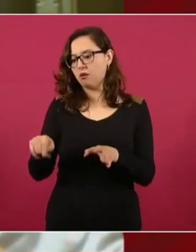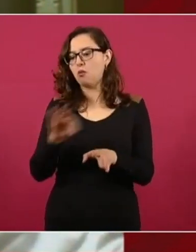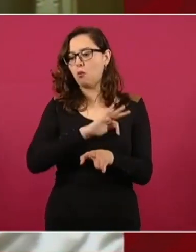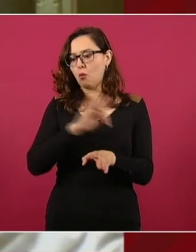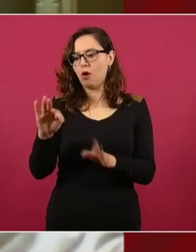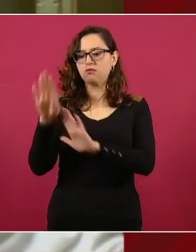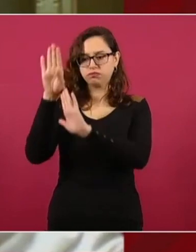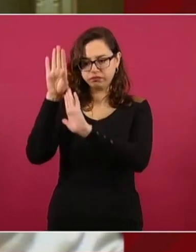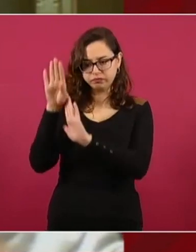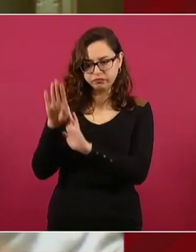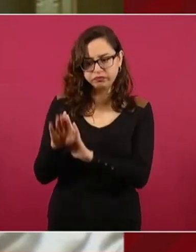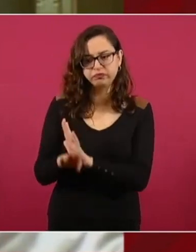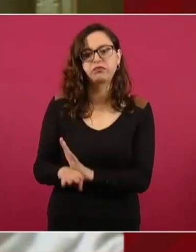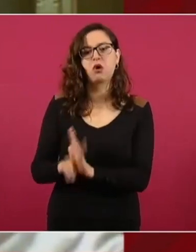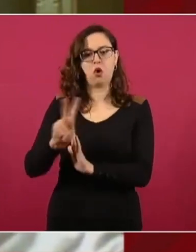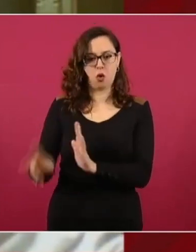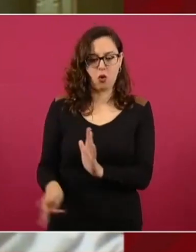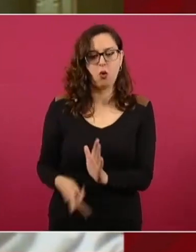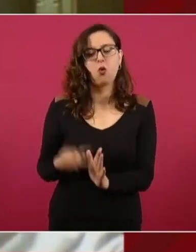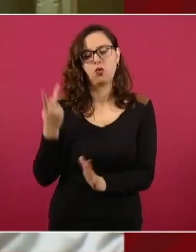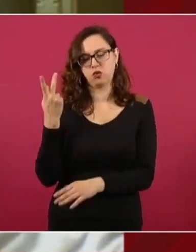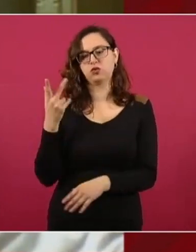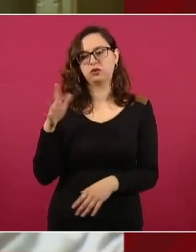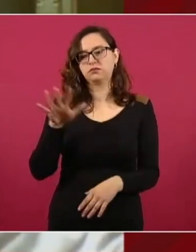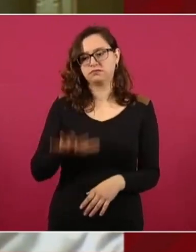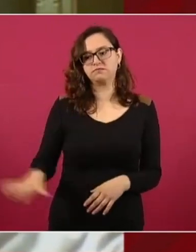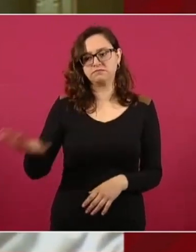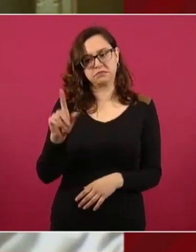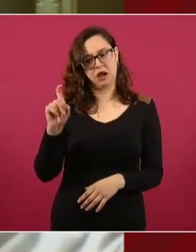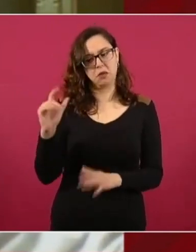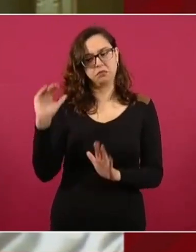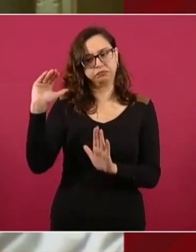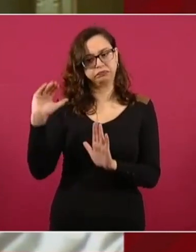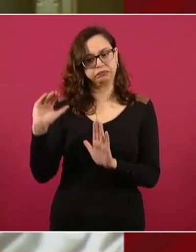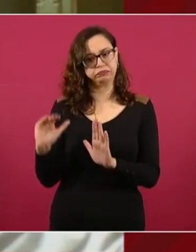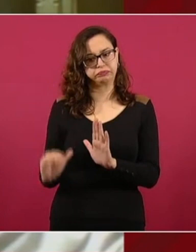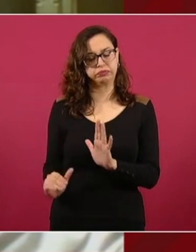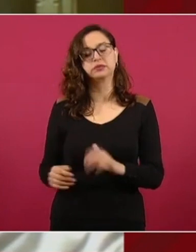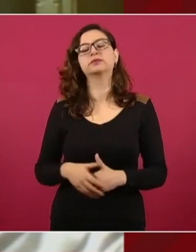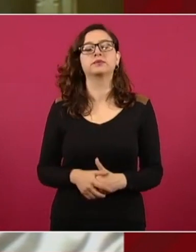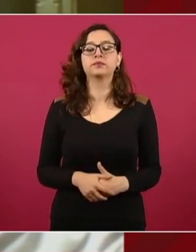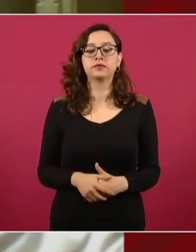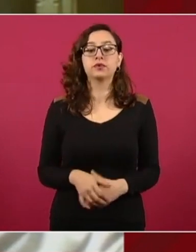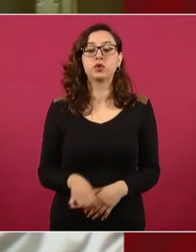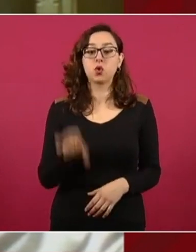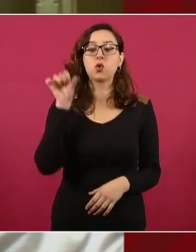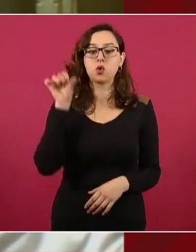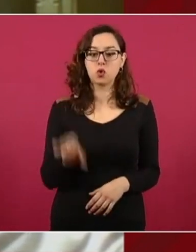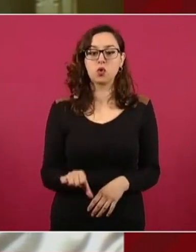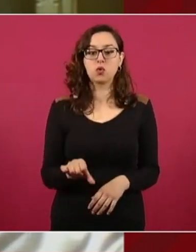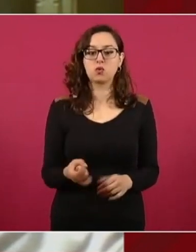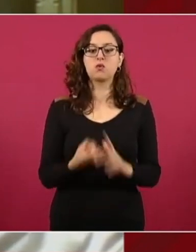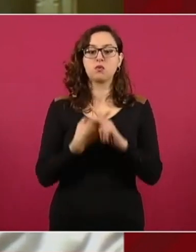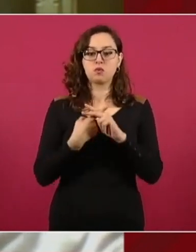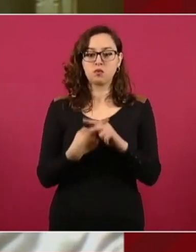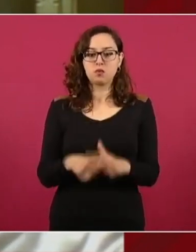volúmenes de agua al interior de la mina de Pinavete. El día de hoy, señor, se va a llevar a cabo